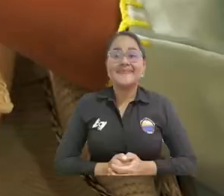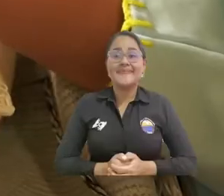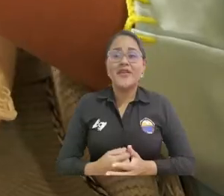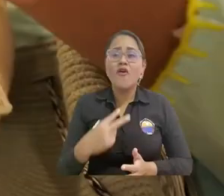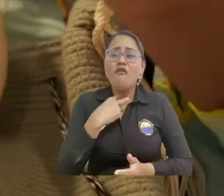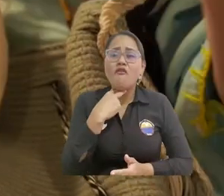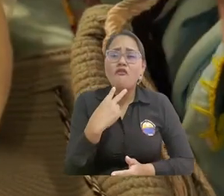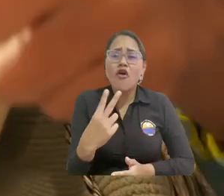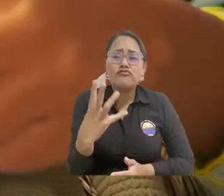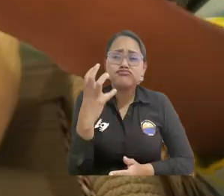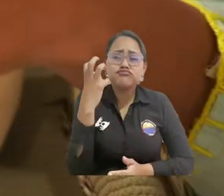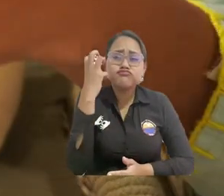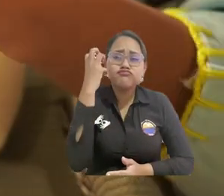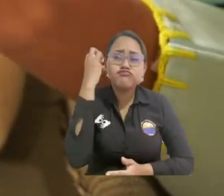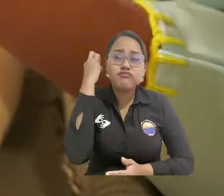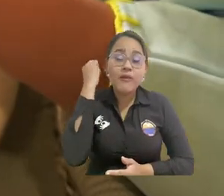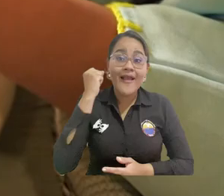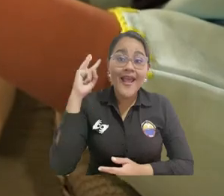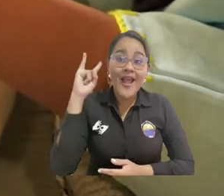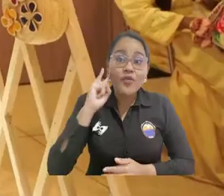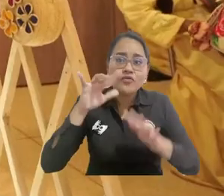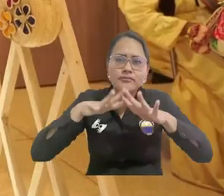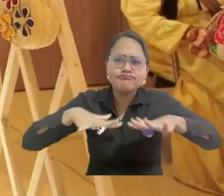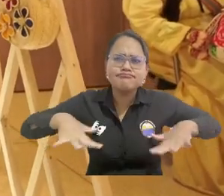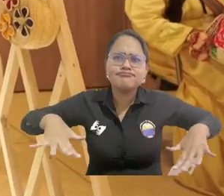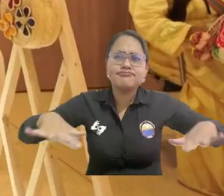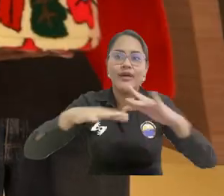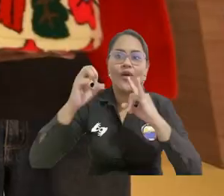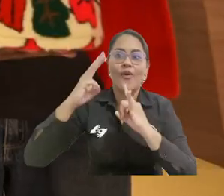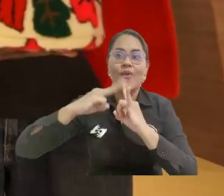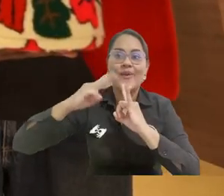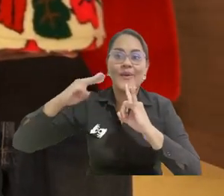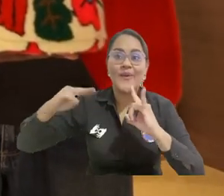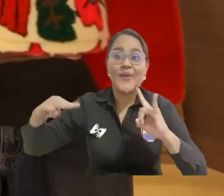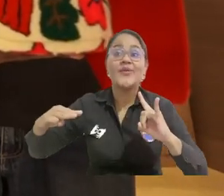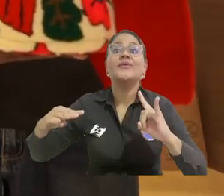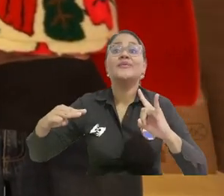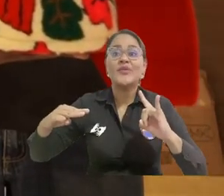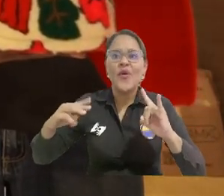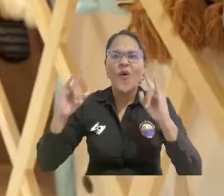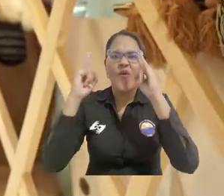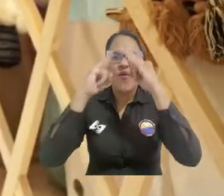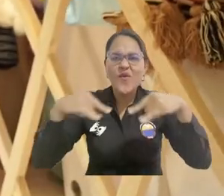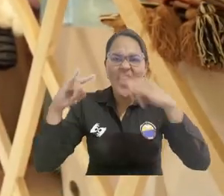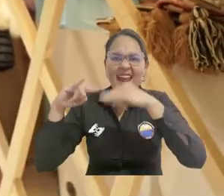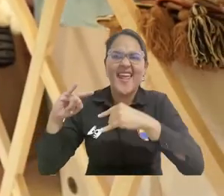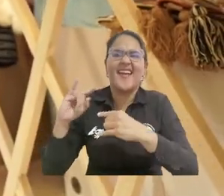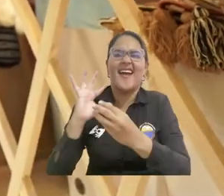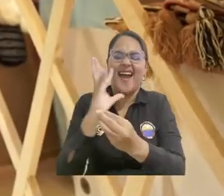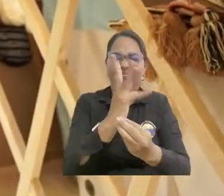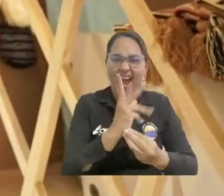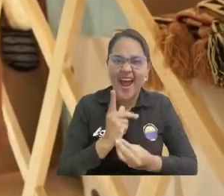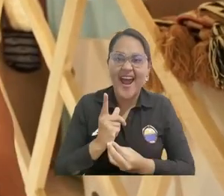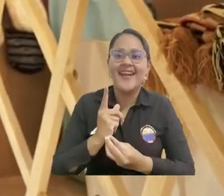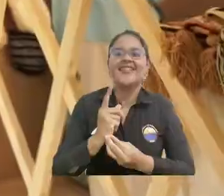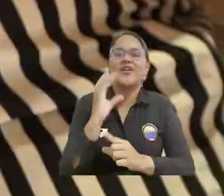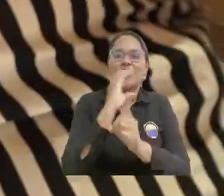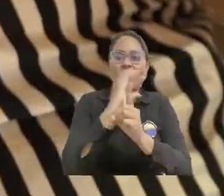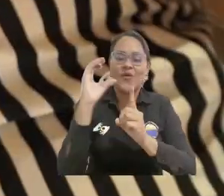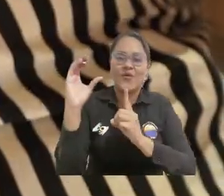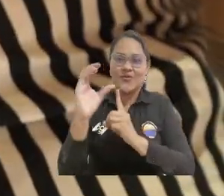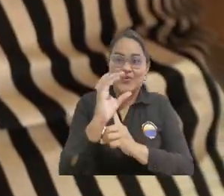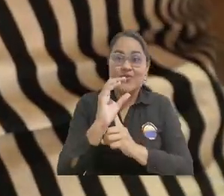La voz de los ancestros se escuchará en el campus de la Universidad del Magdalena durante la Feria Artesanal y Cultural del Caribe